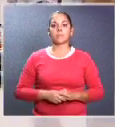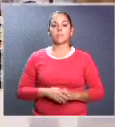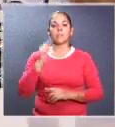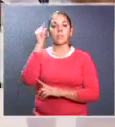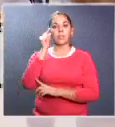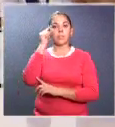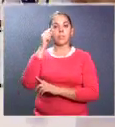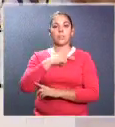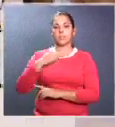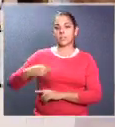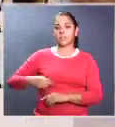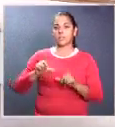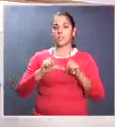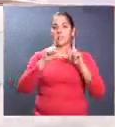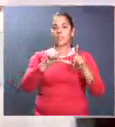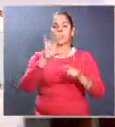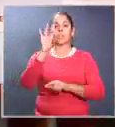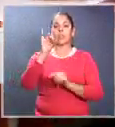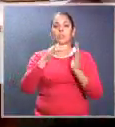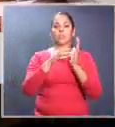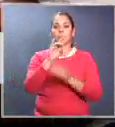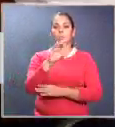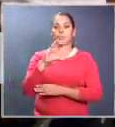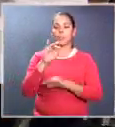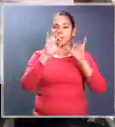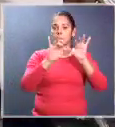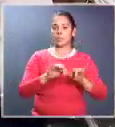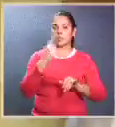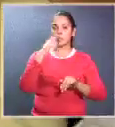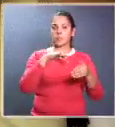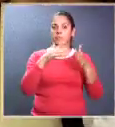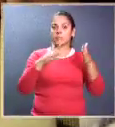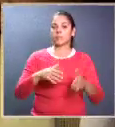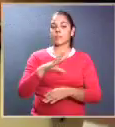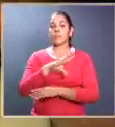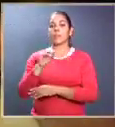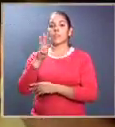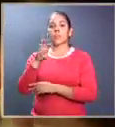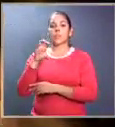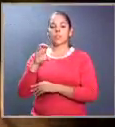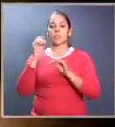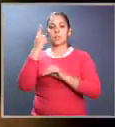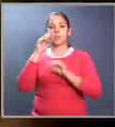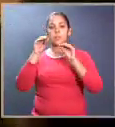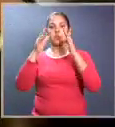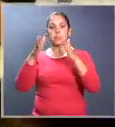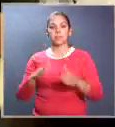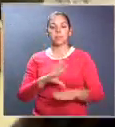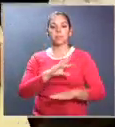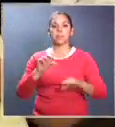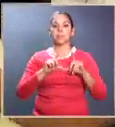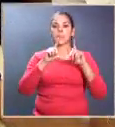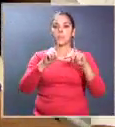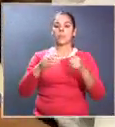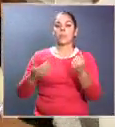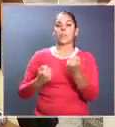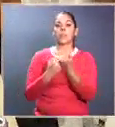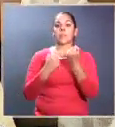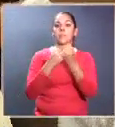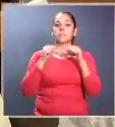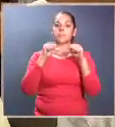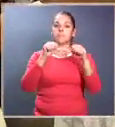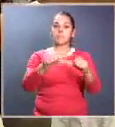El gobierno chino donó 8.800 computadoras para estudiantes y 400 para profesores y ofreció apoyo